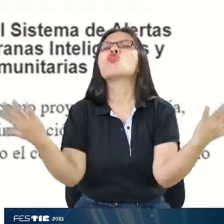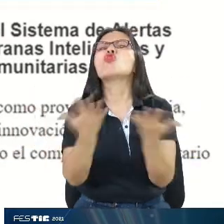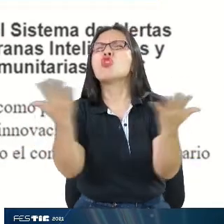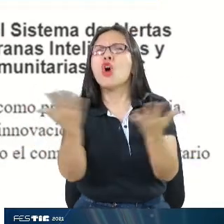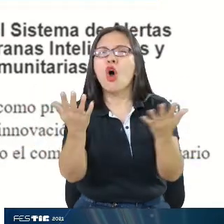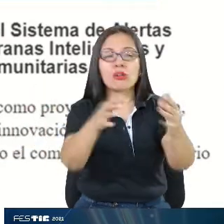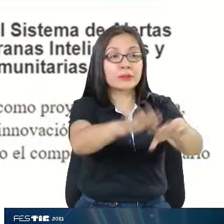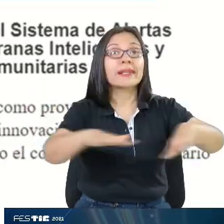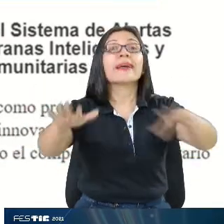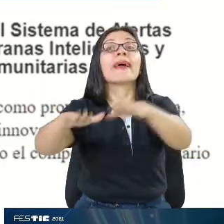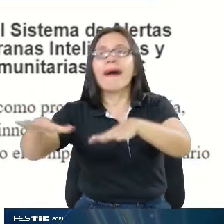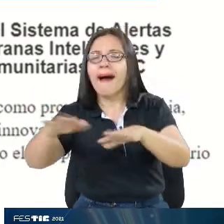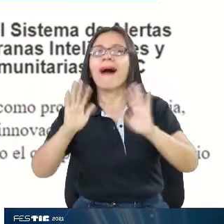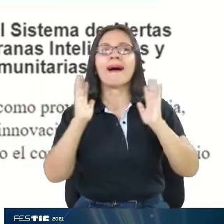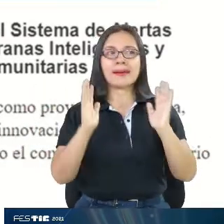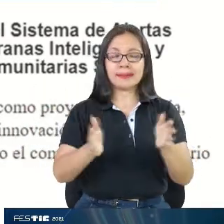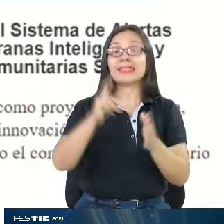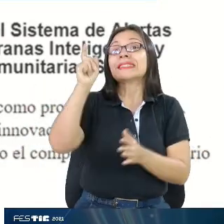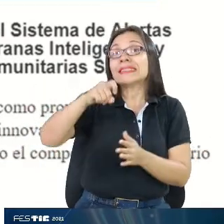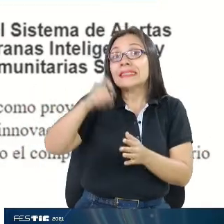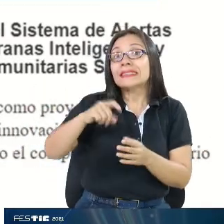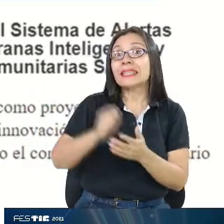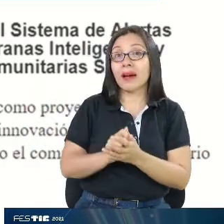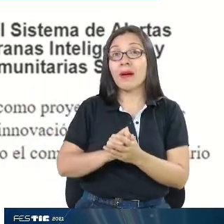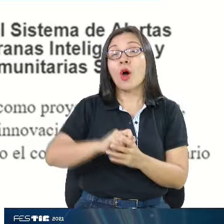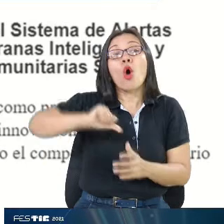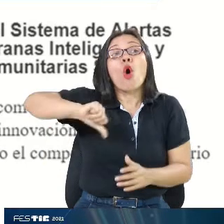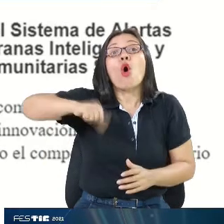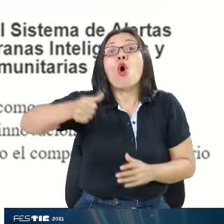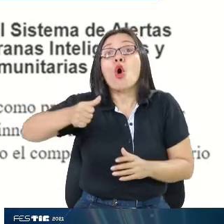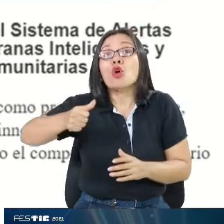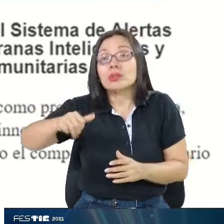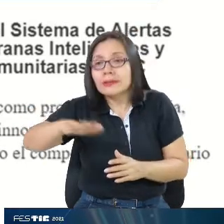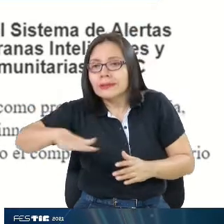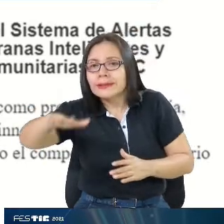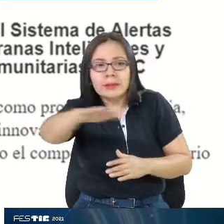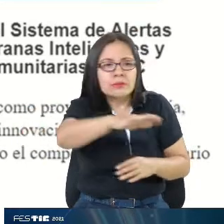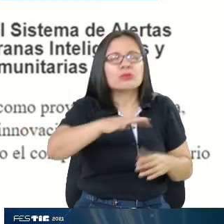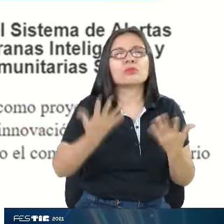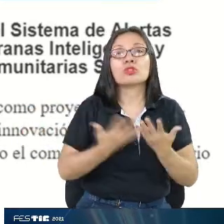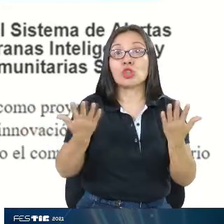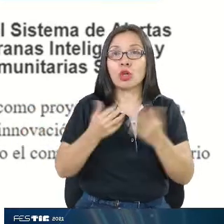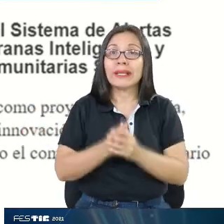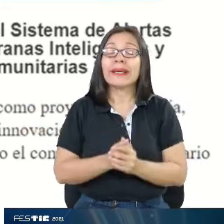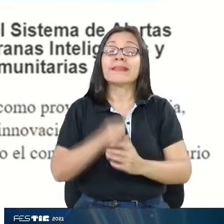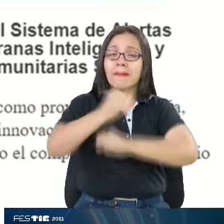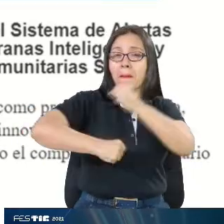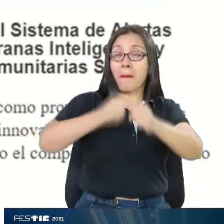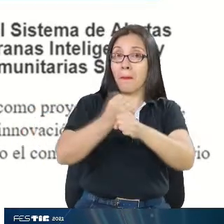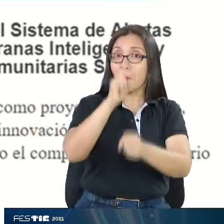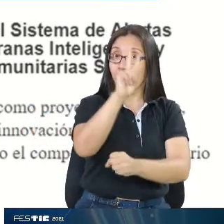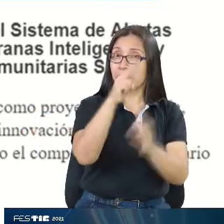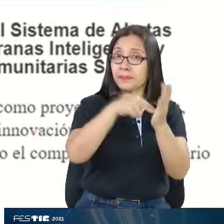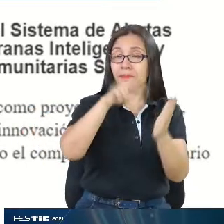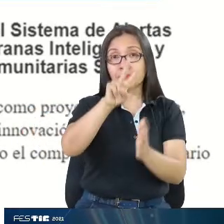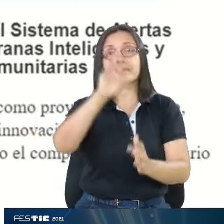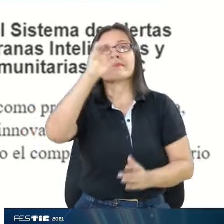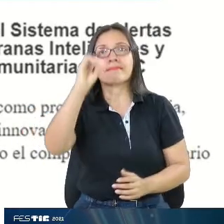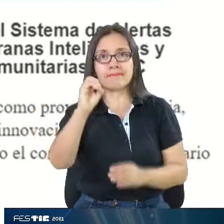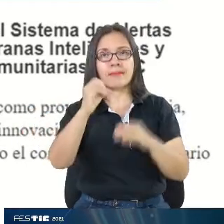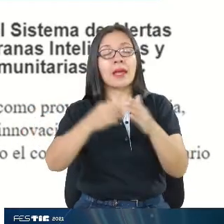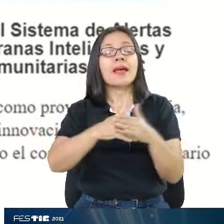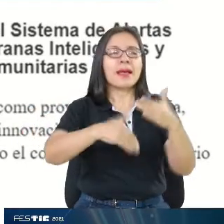enlace muy fuerte con la comunidad. Y es en el año 2020 donde se reestructura SATIC y empieza una